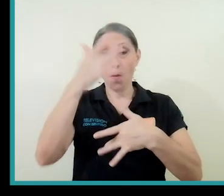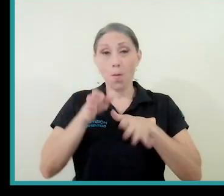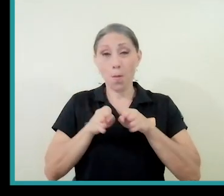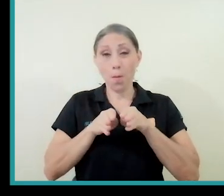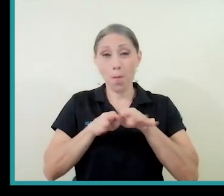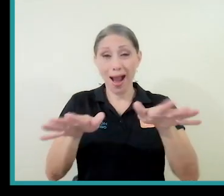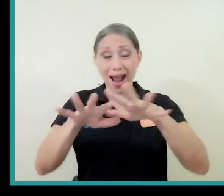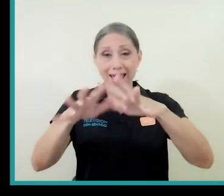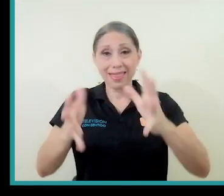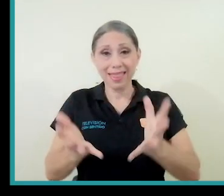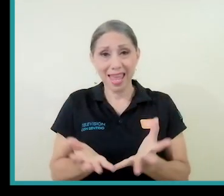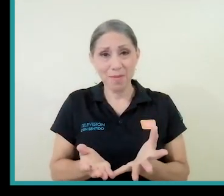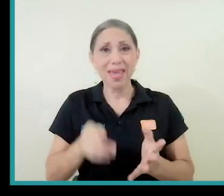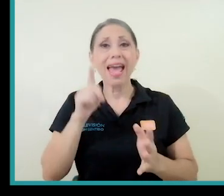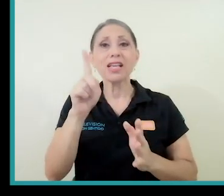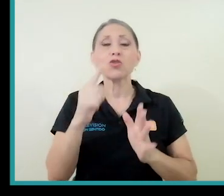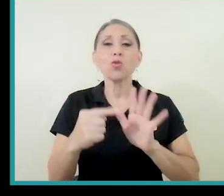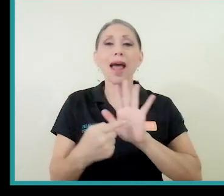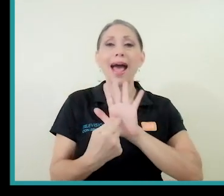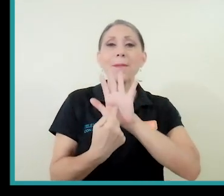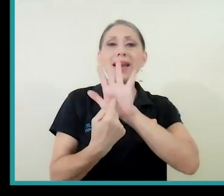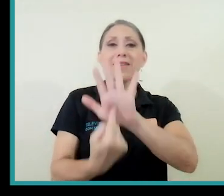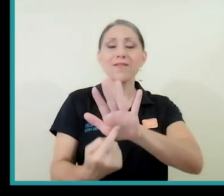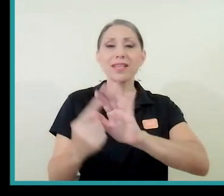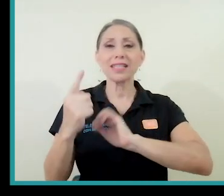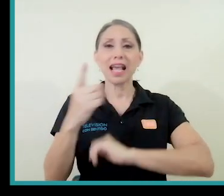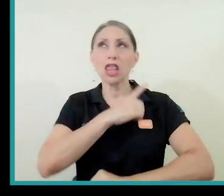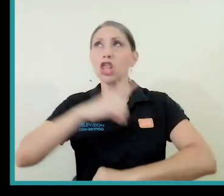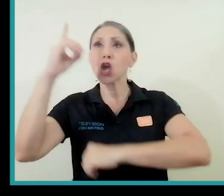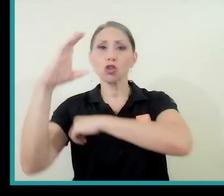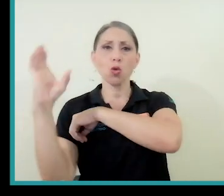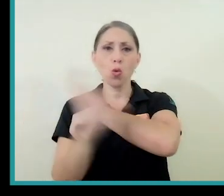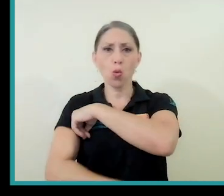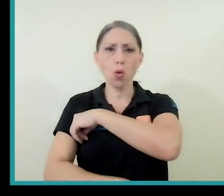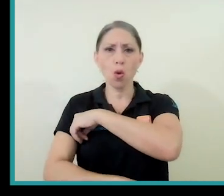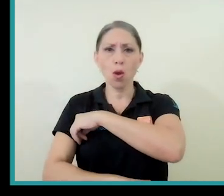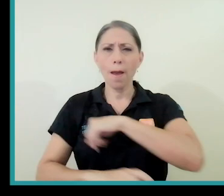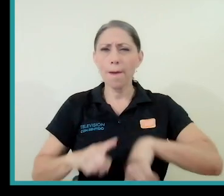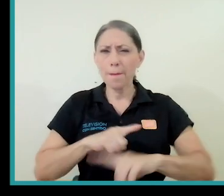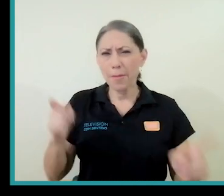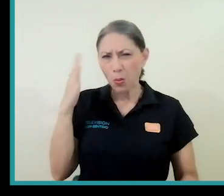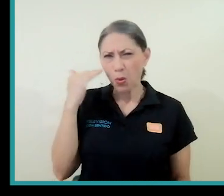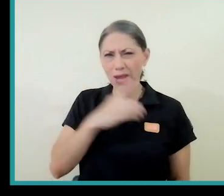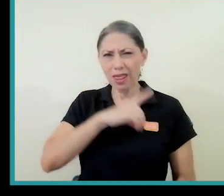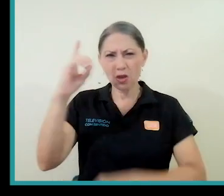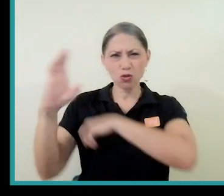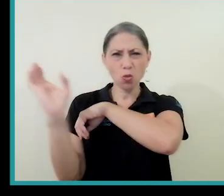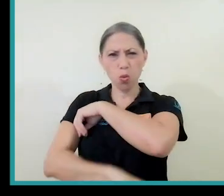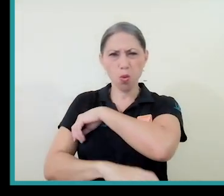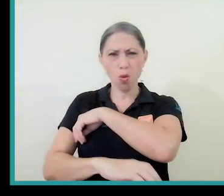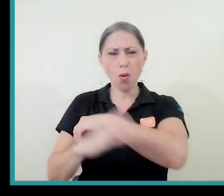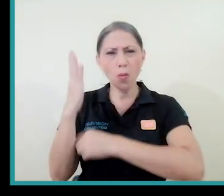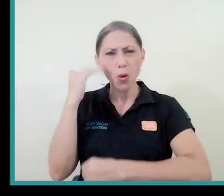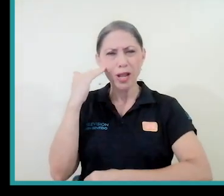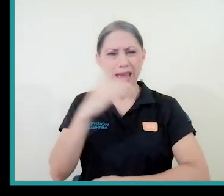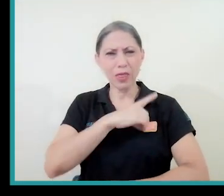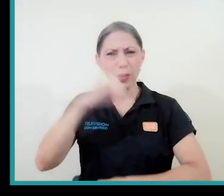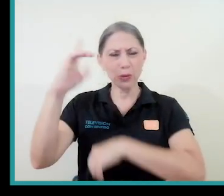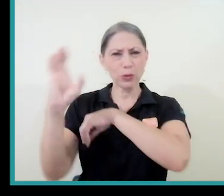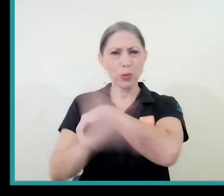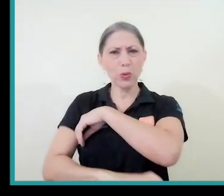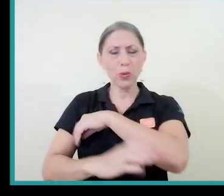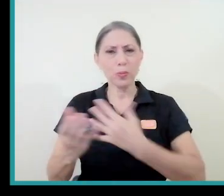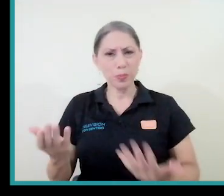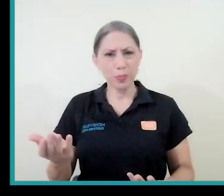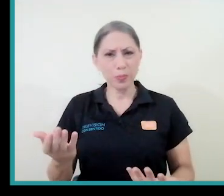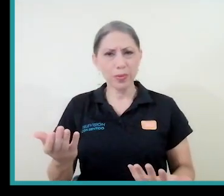o la pandemia en general es una manifestación de un castigo de Dios. ¿Pero por qué Dios castiga? ¿Por qué